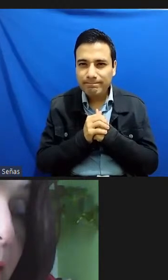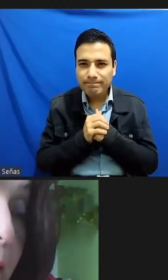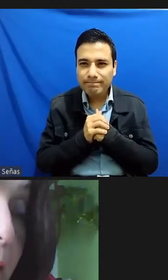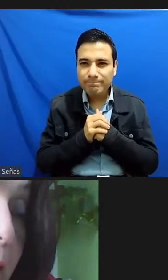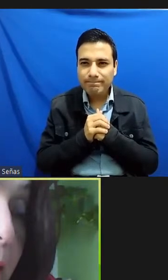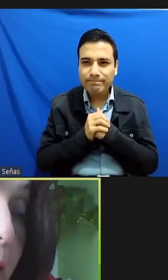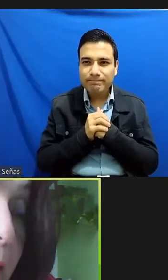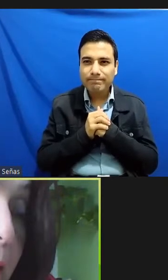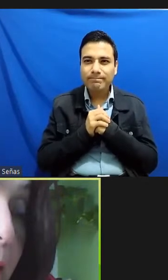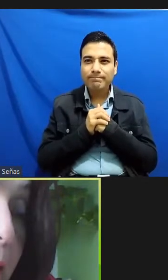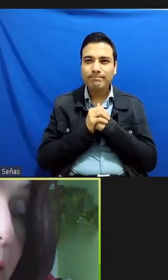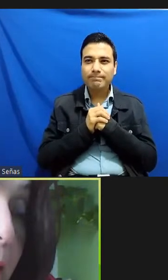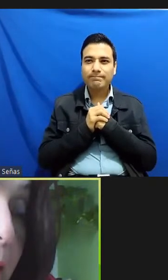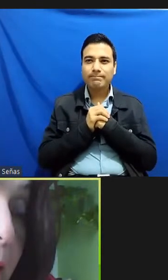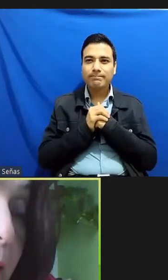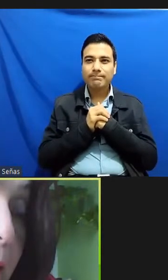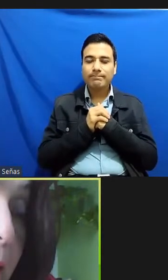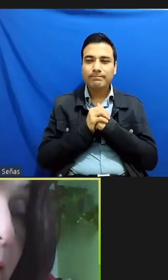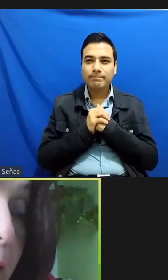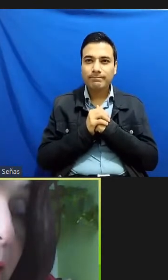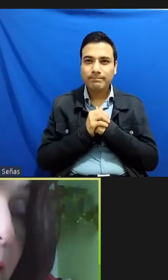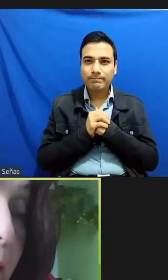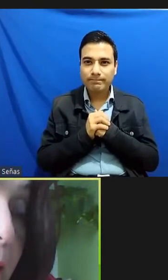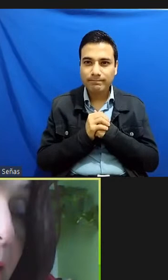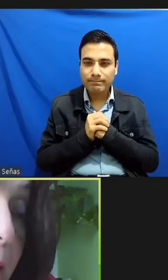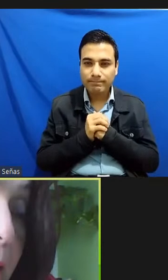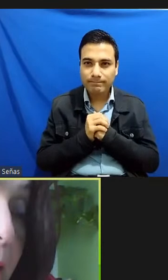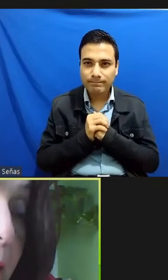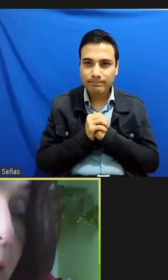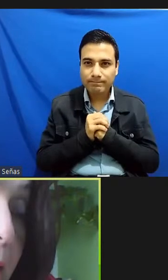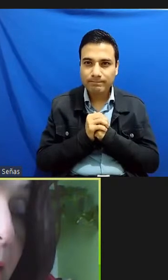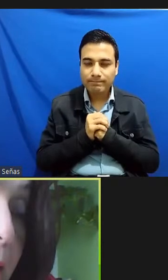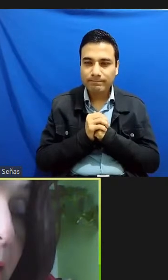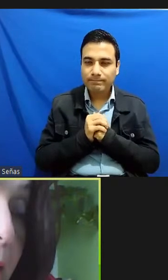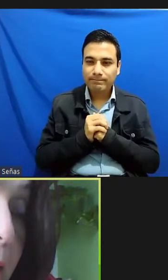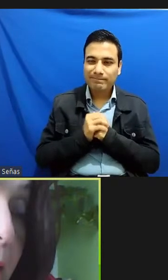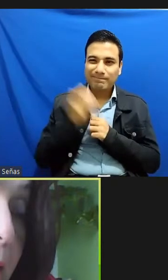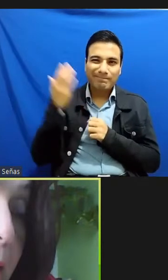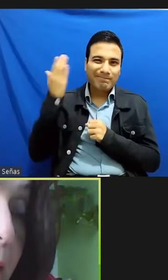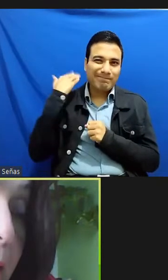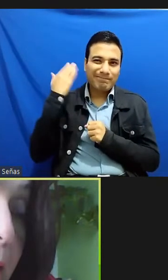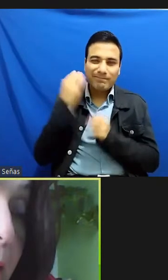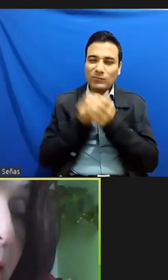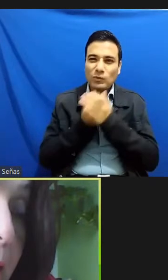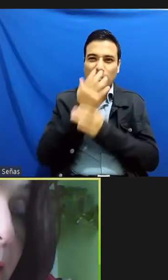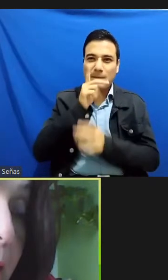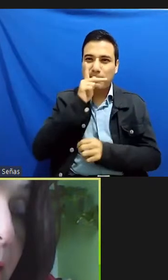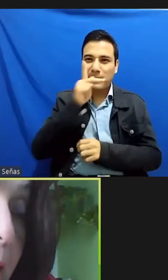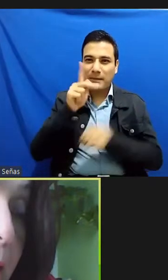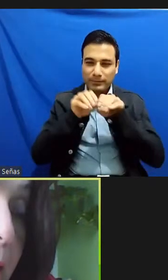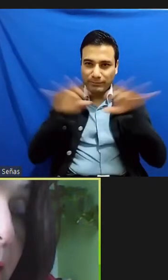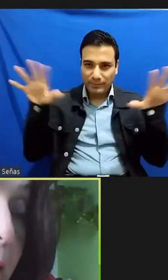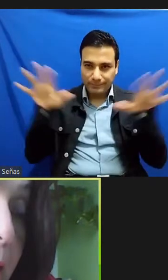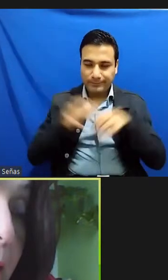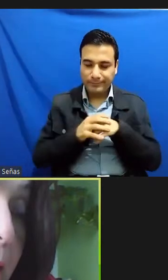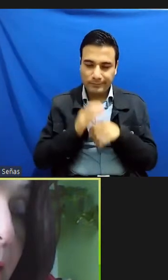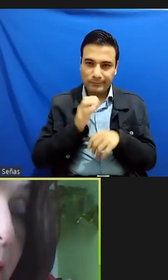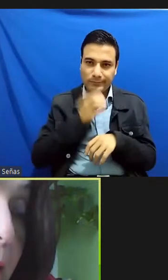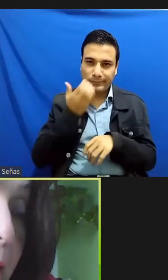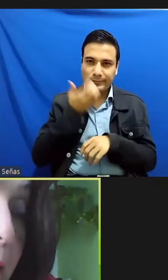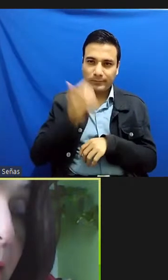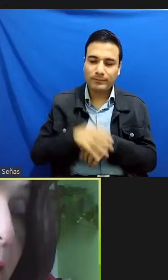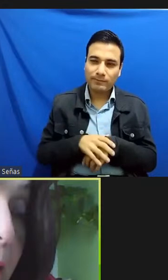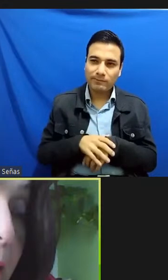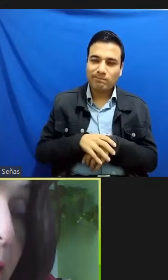más actuales discursos desde con esas ideas en mente qué tal le ha